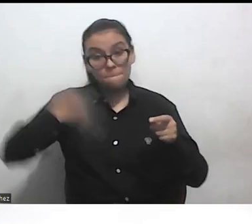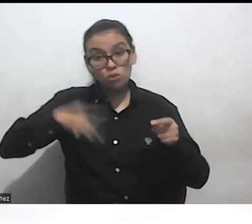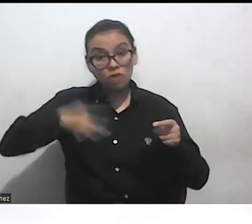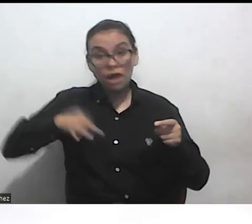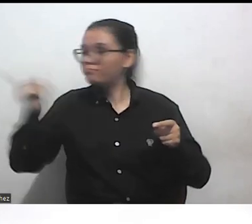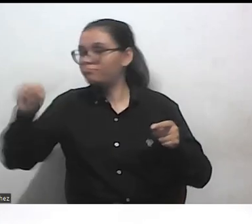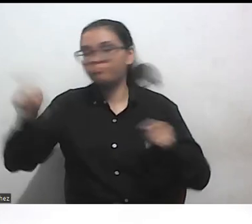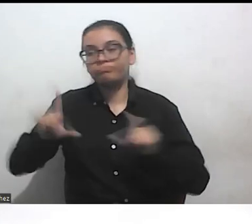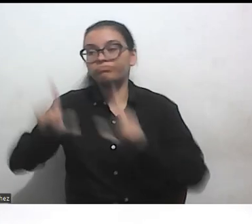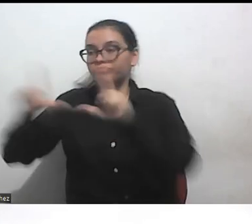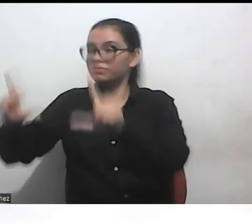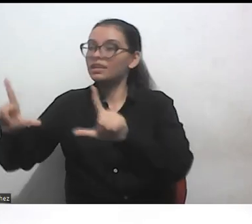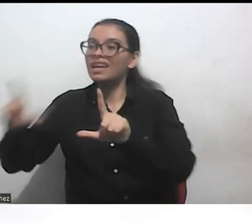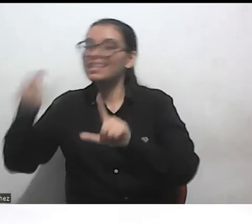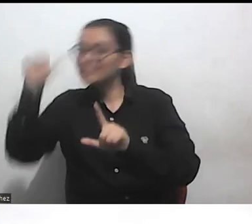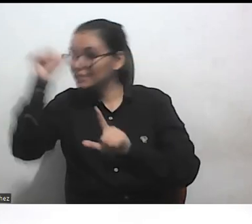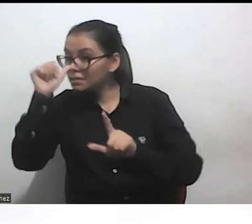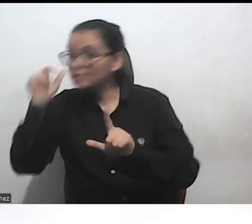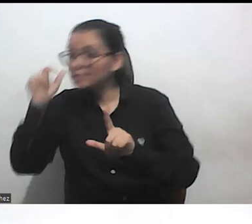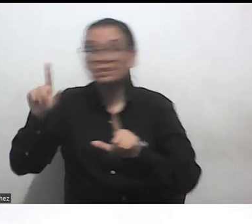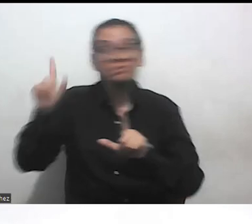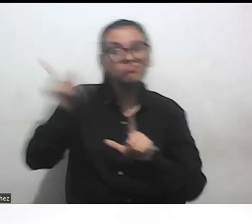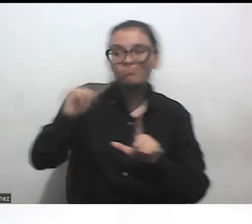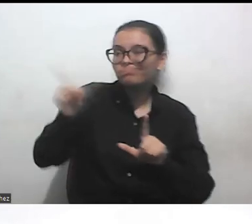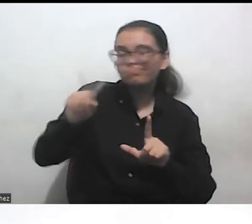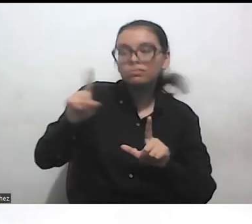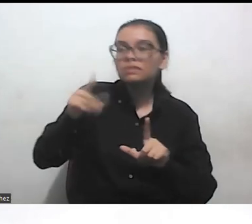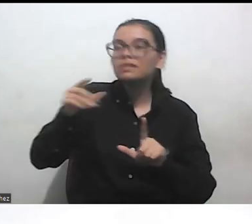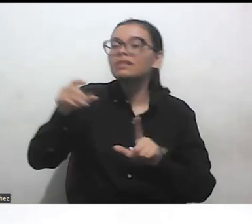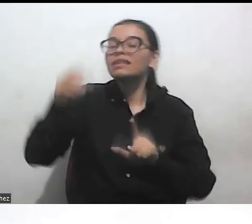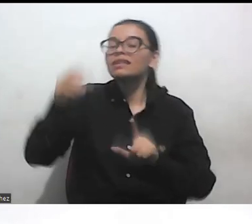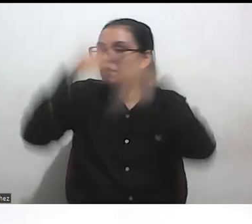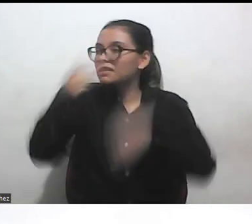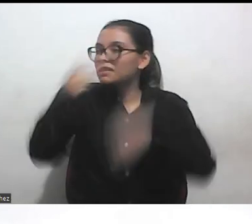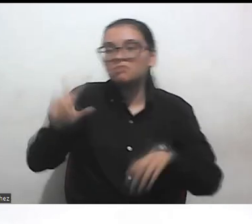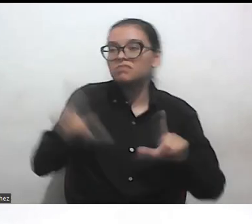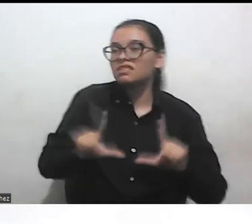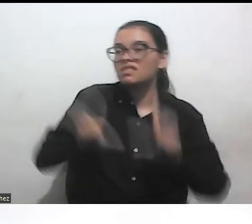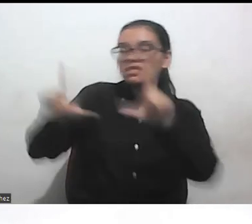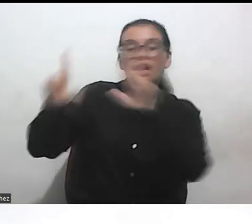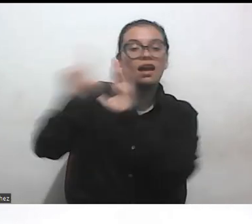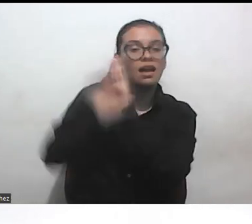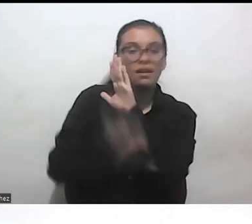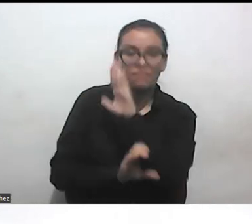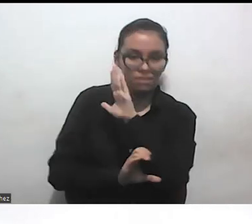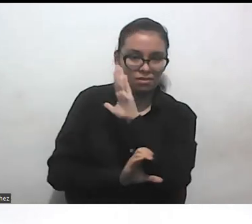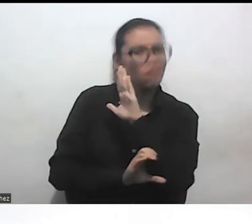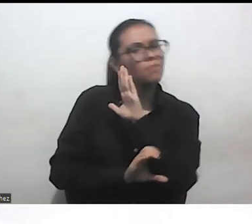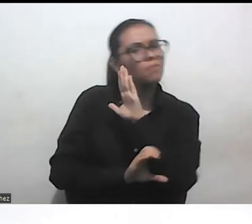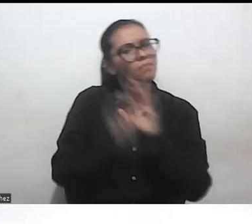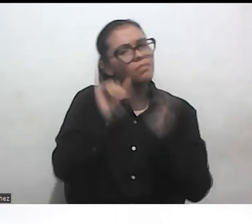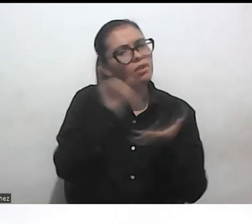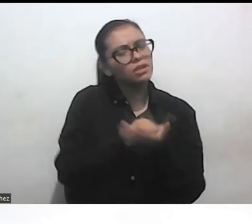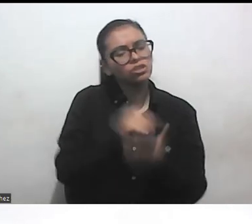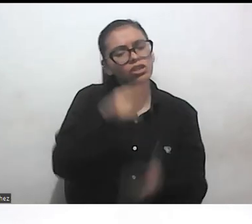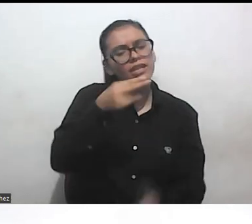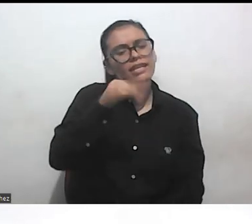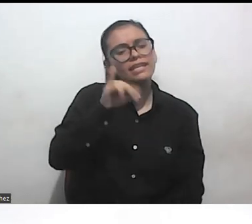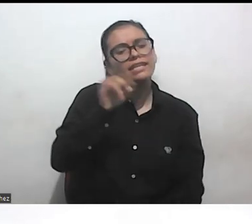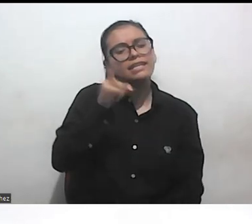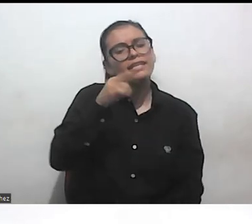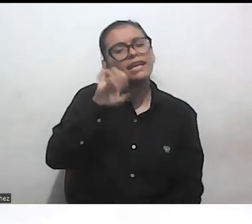entonces el higienismo es una forma de clasificar a las personas diciendo cuáles valen la pena